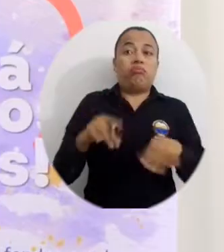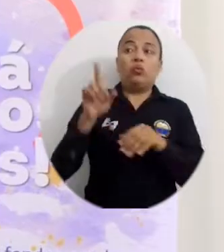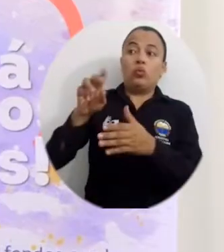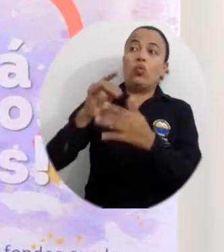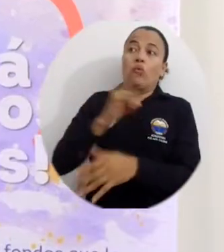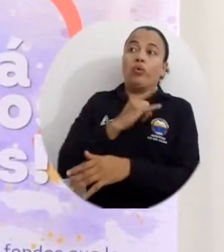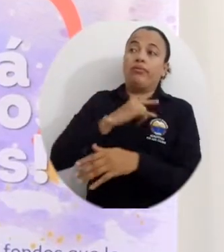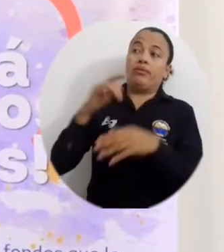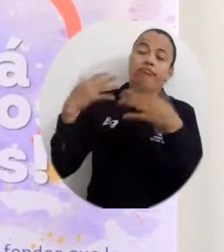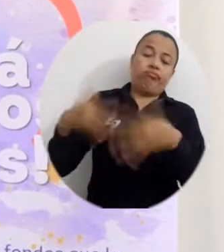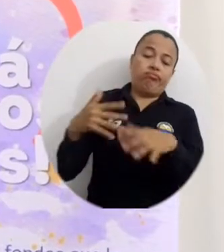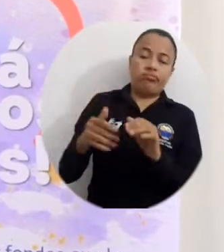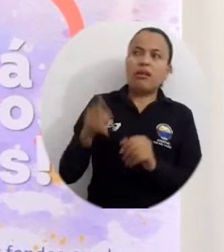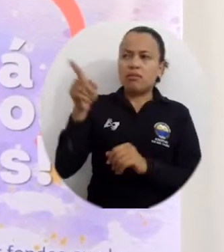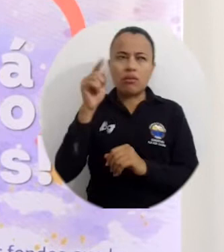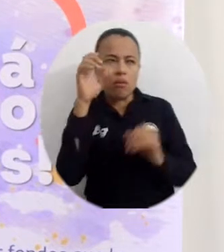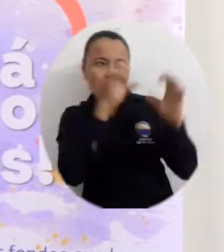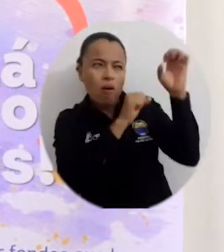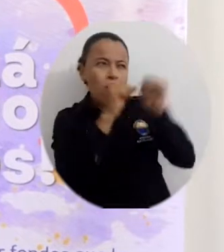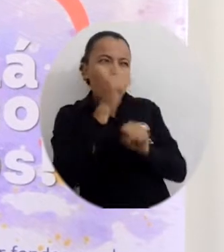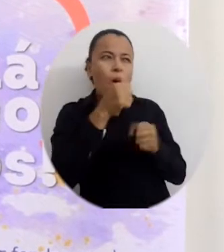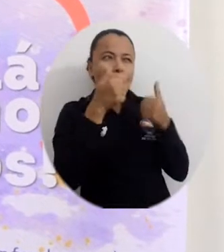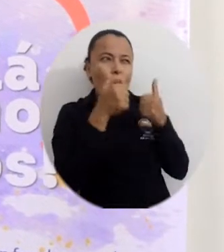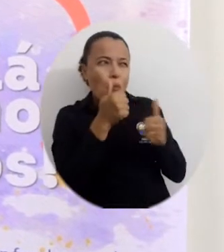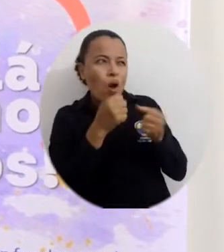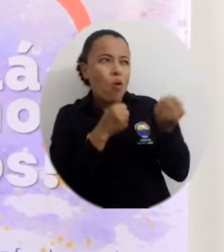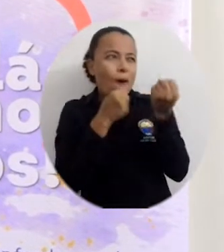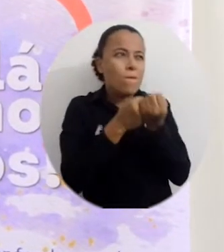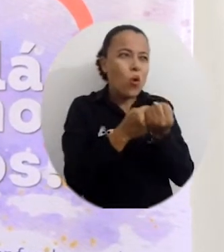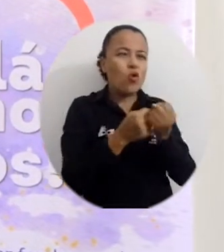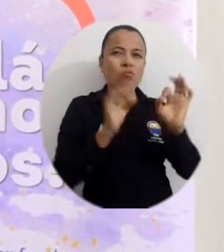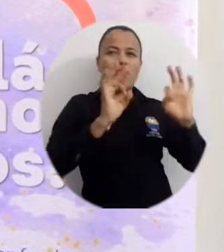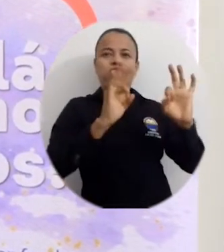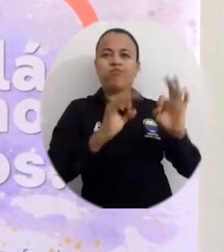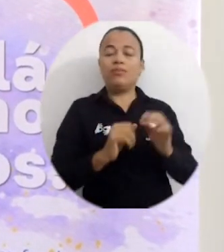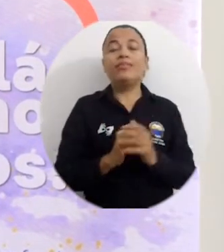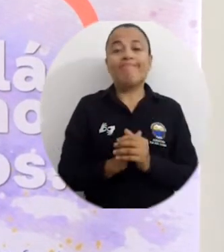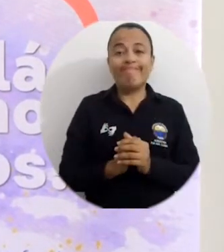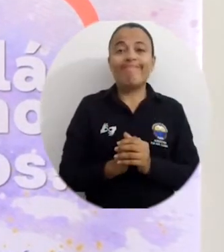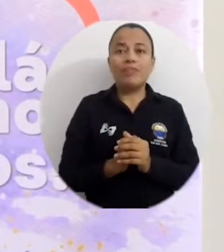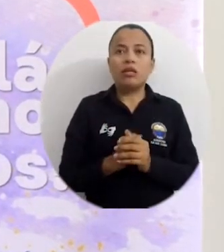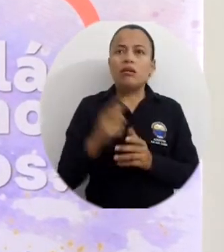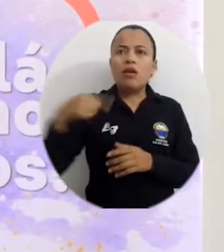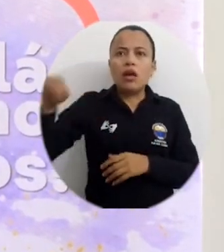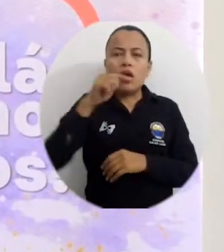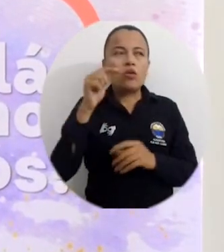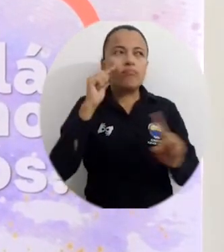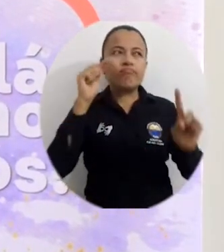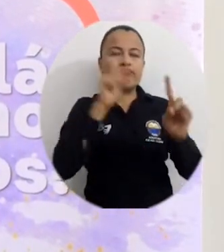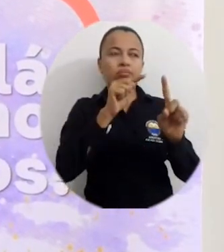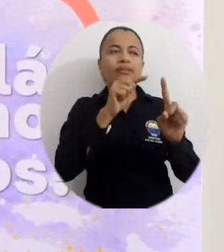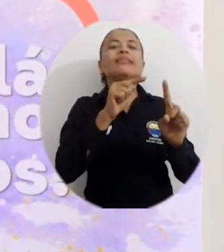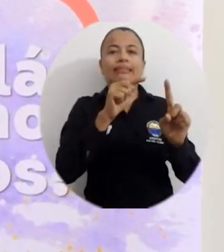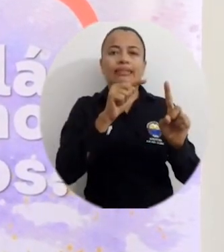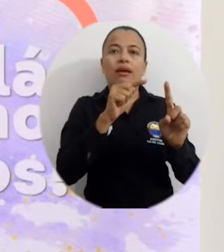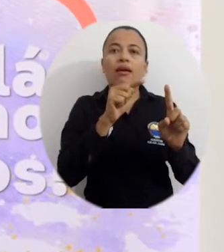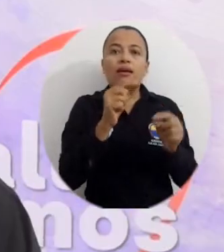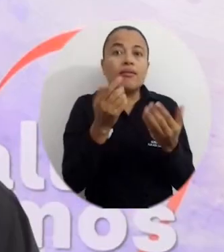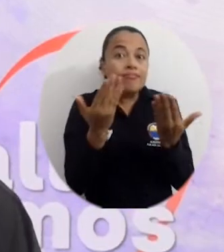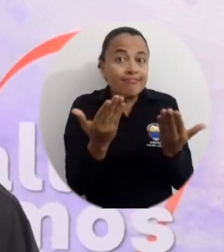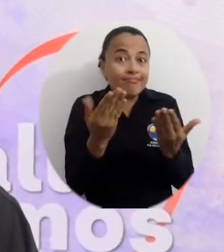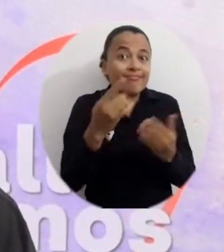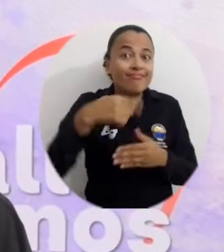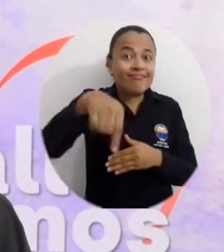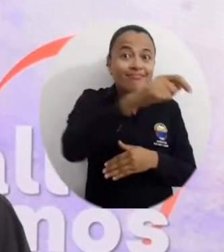Habla muy bien de la universidad, que saben identificar qué es lo bueno, qué es lo mejor y no pierden de vista, ¿no?